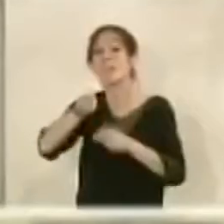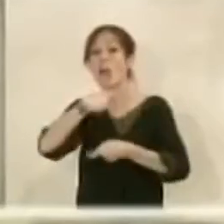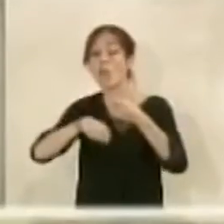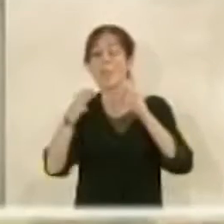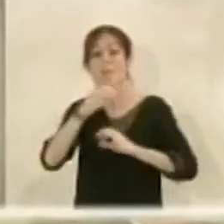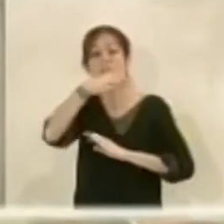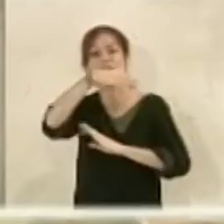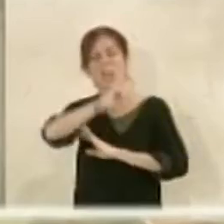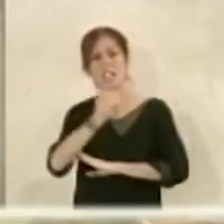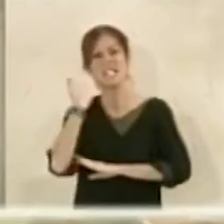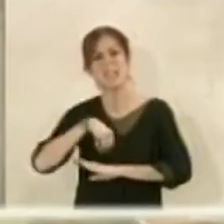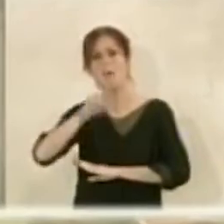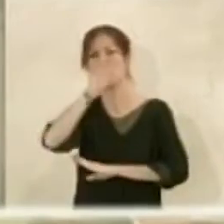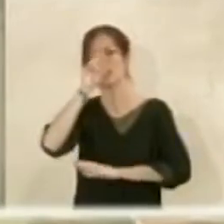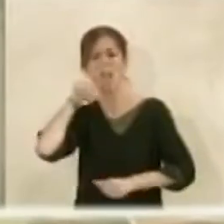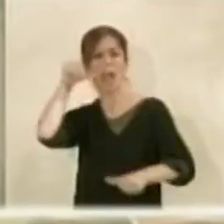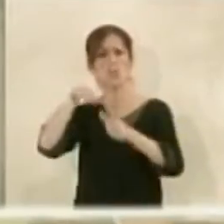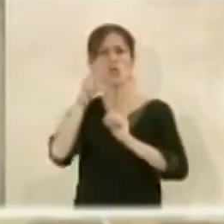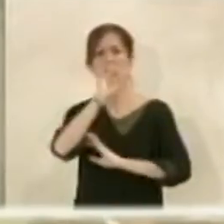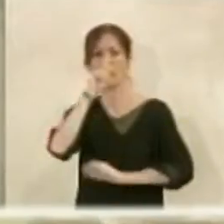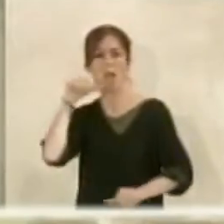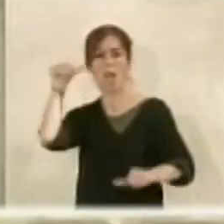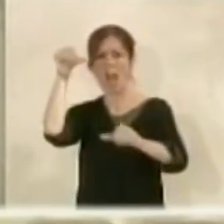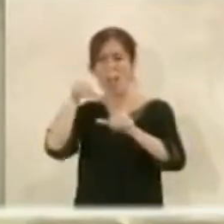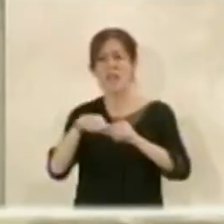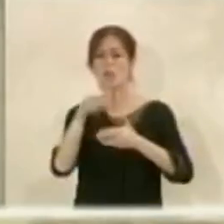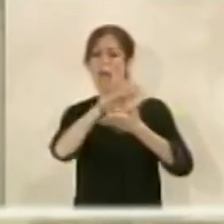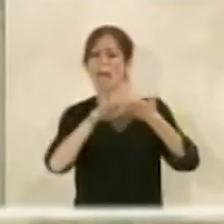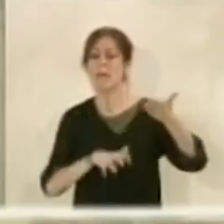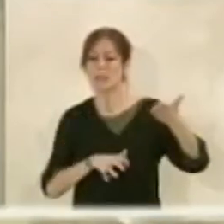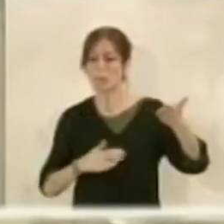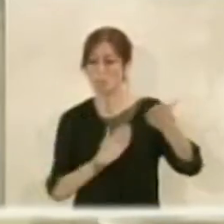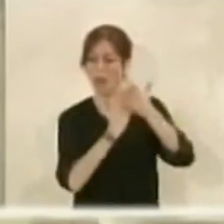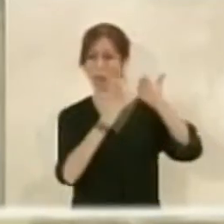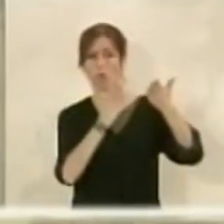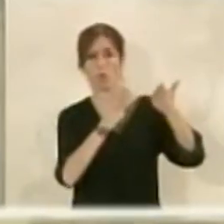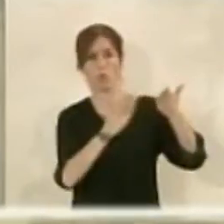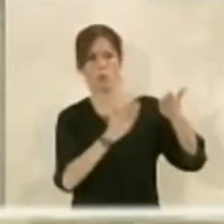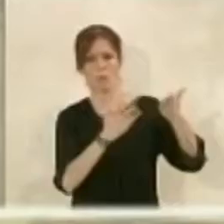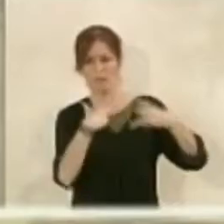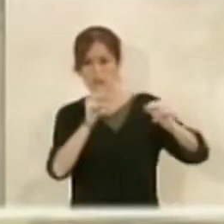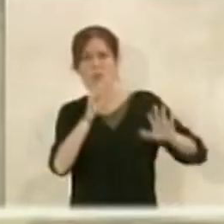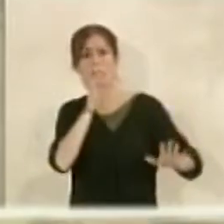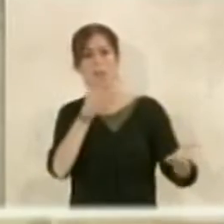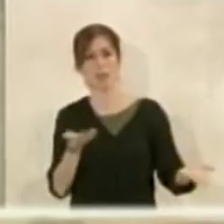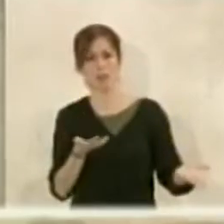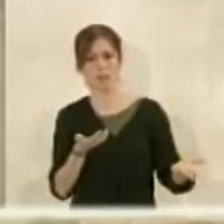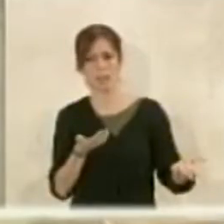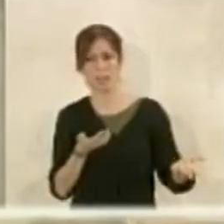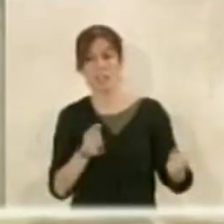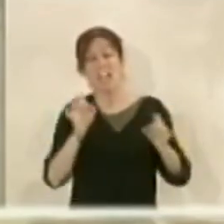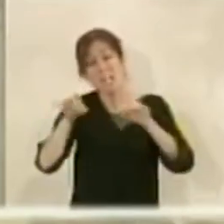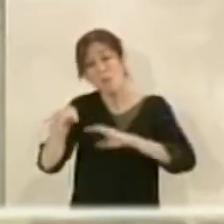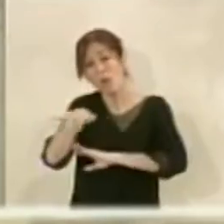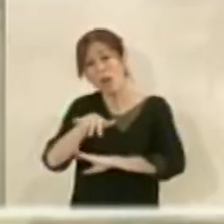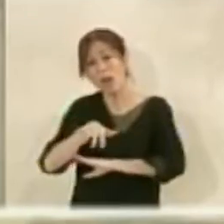y no llevar 20 o 30 años como llevamos con un expediente incoado pero sin terminar ¿va a pasar eso